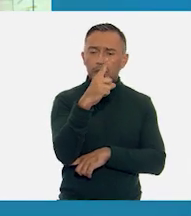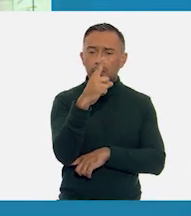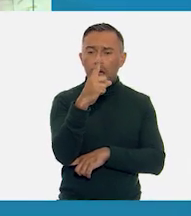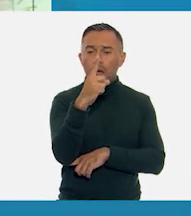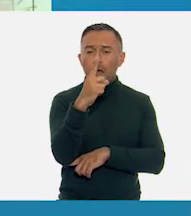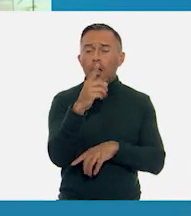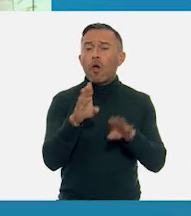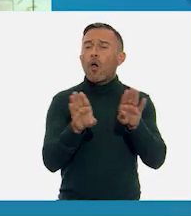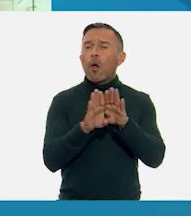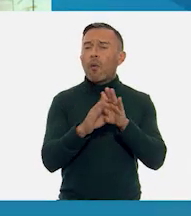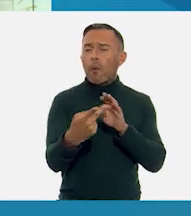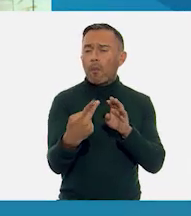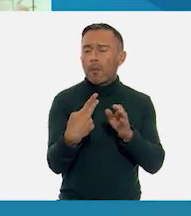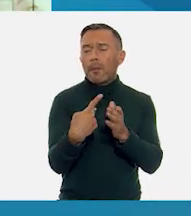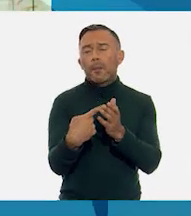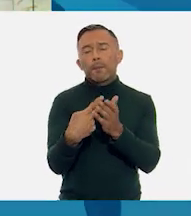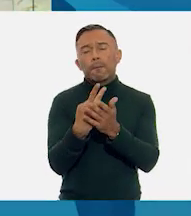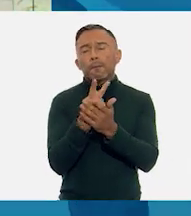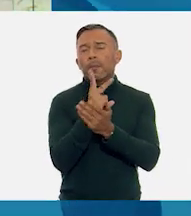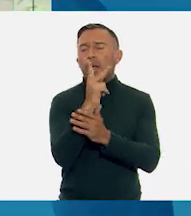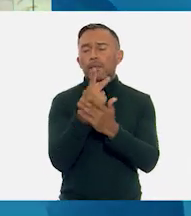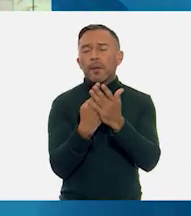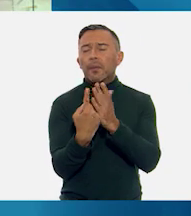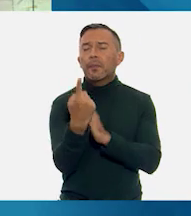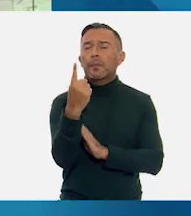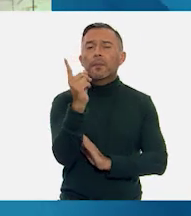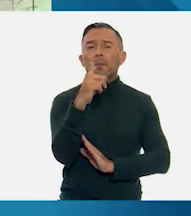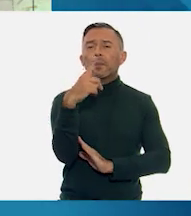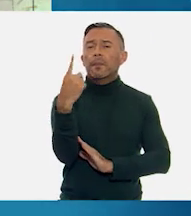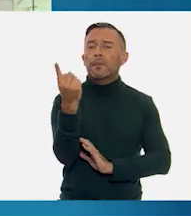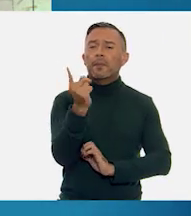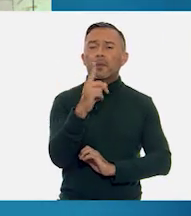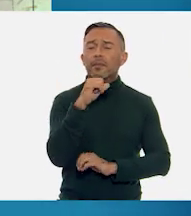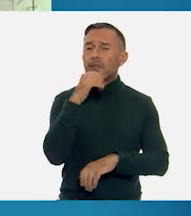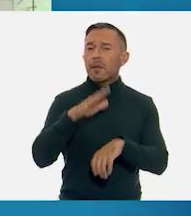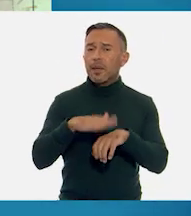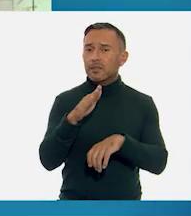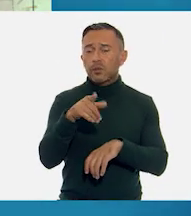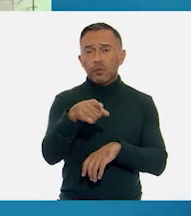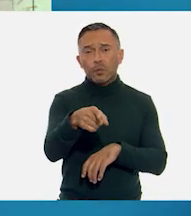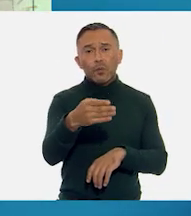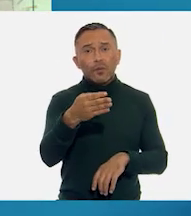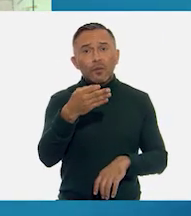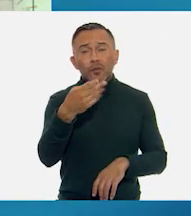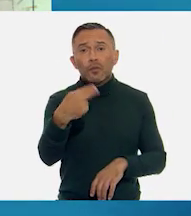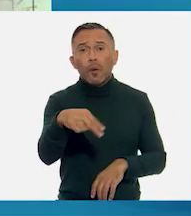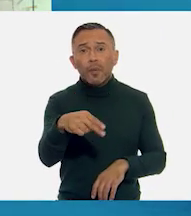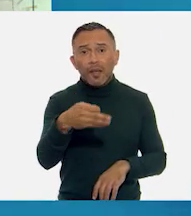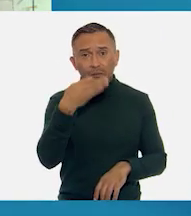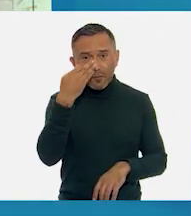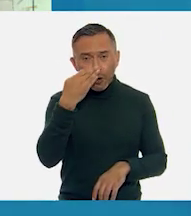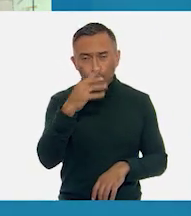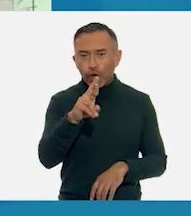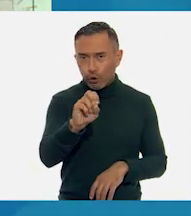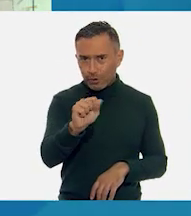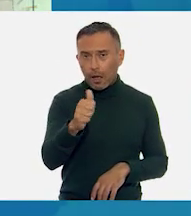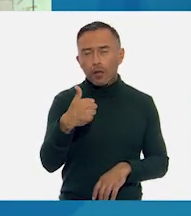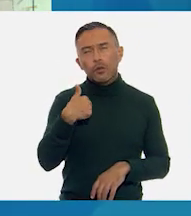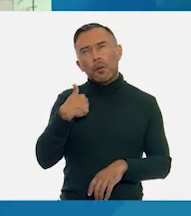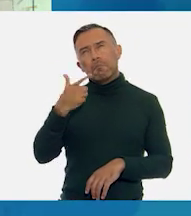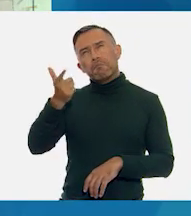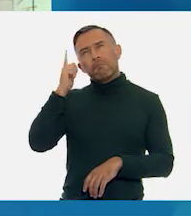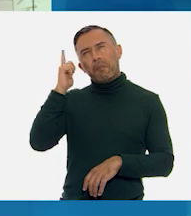espiga y nada más. Te llaman Rosa y yo Esperanza, pero tu nombre